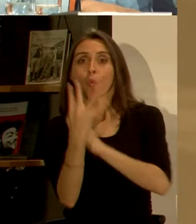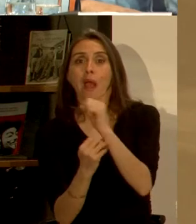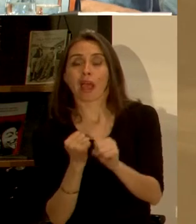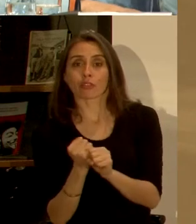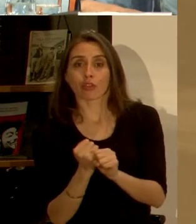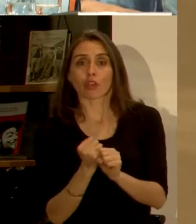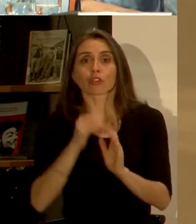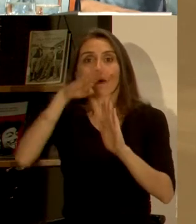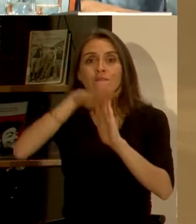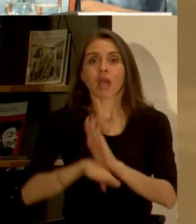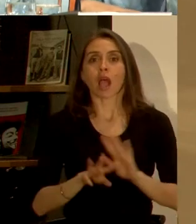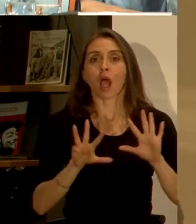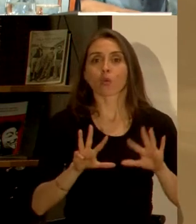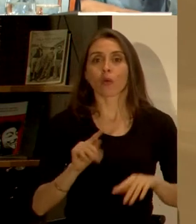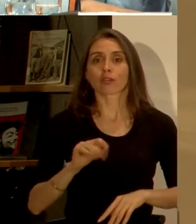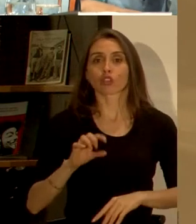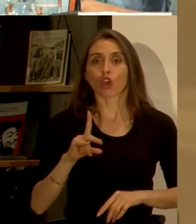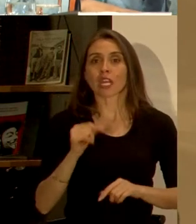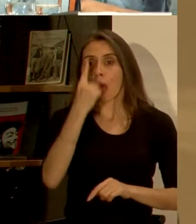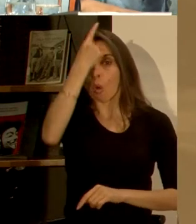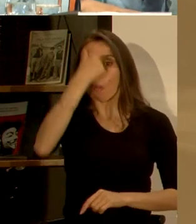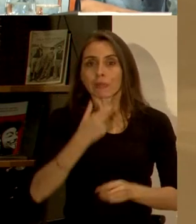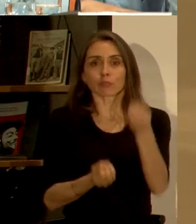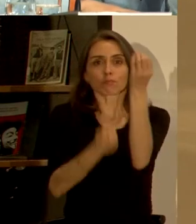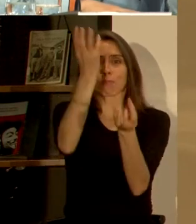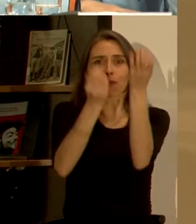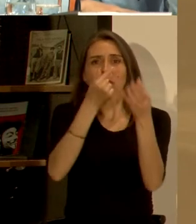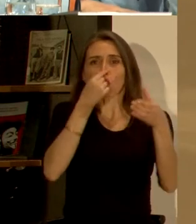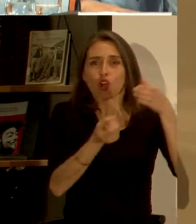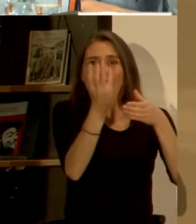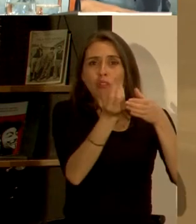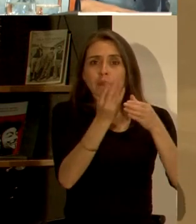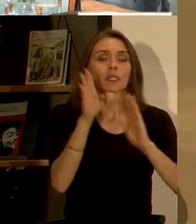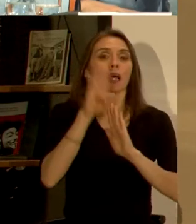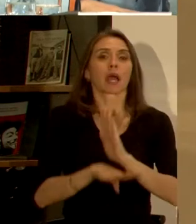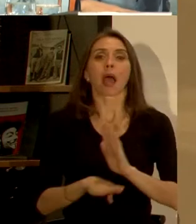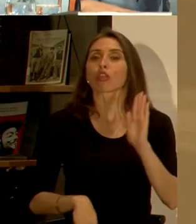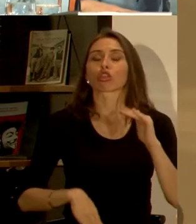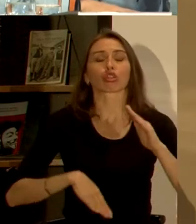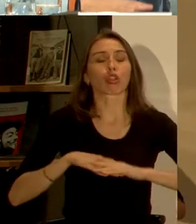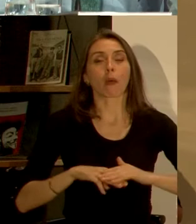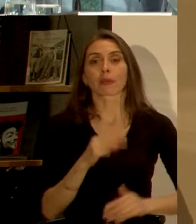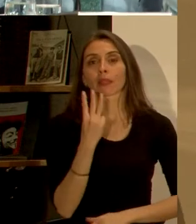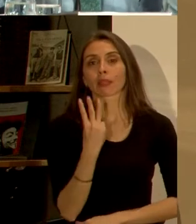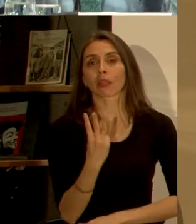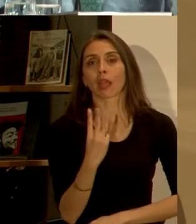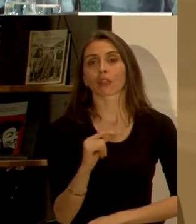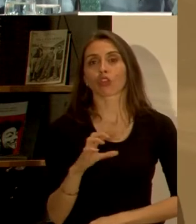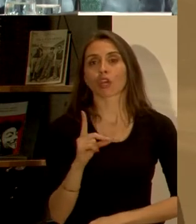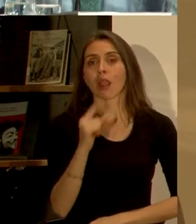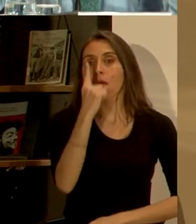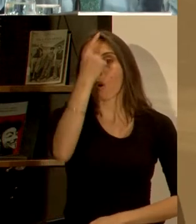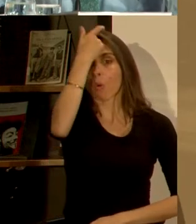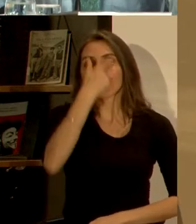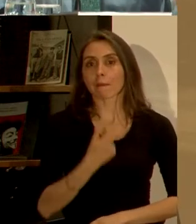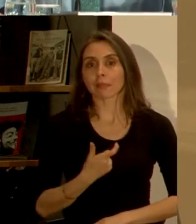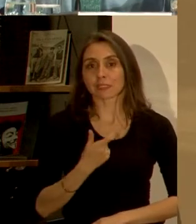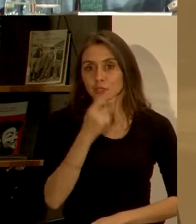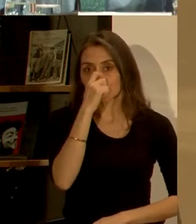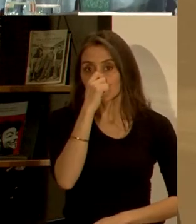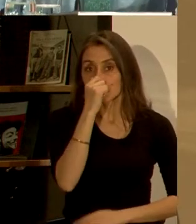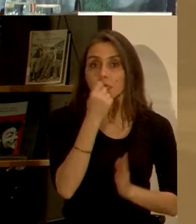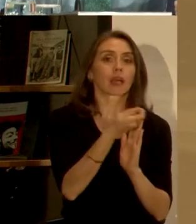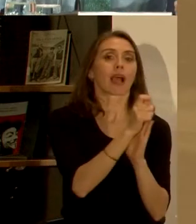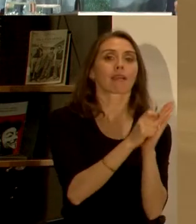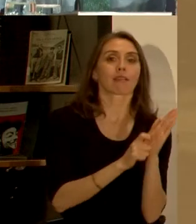alrededor de 9 toneladas por persona al año a 3, máximo 3 toneladas por persona al año, en promedio entre